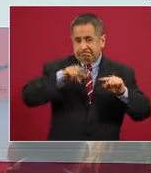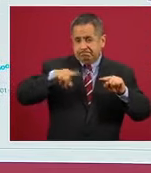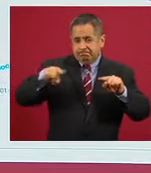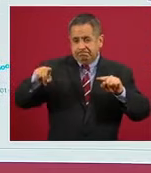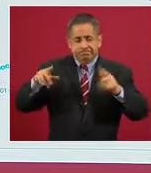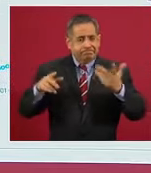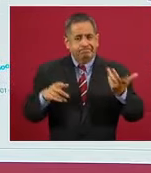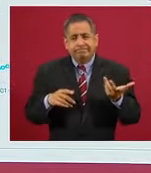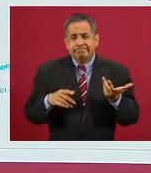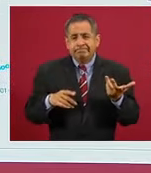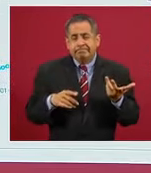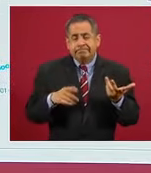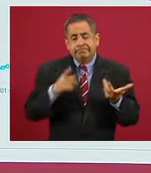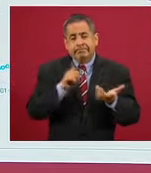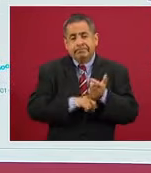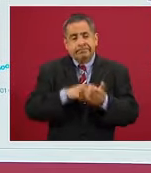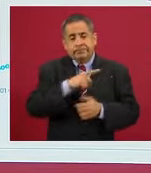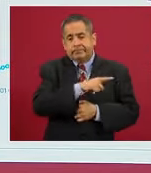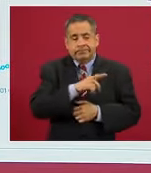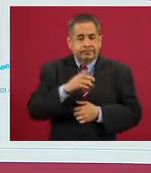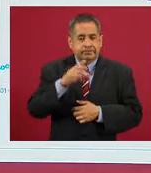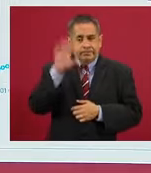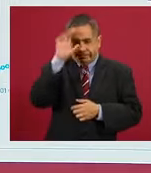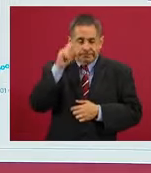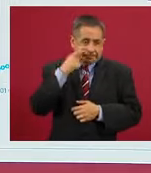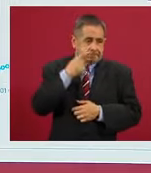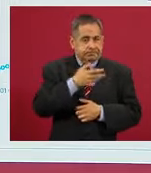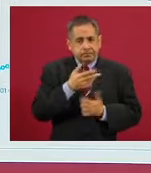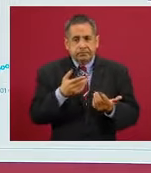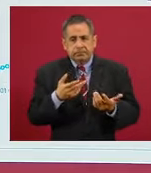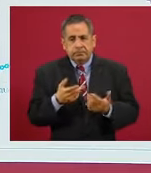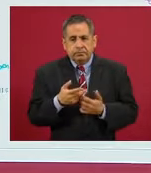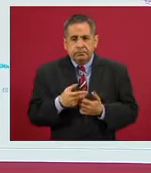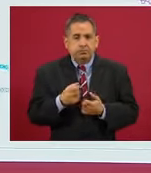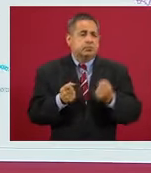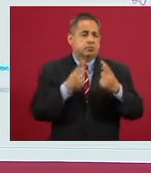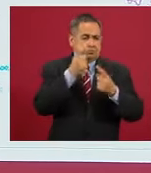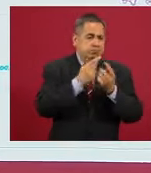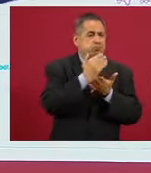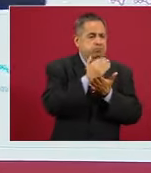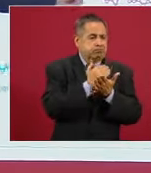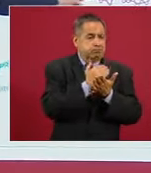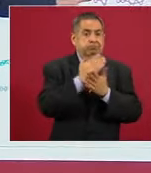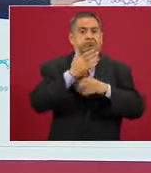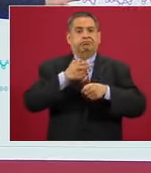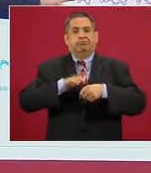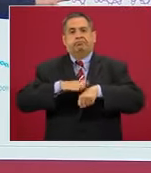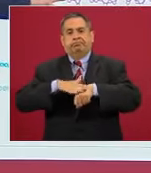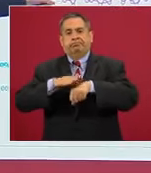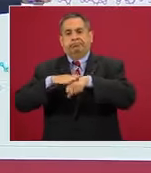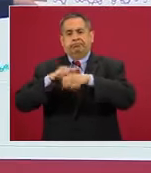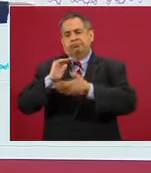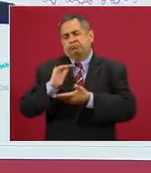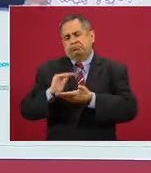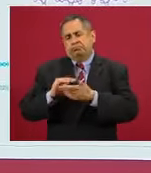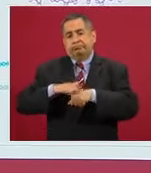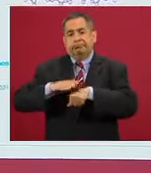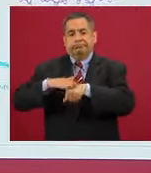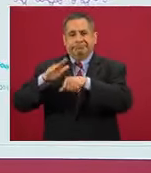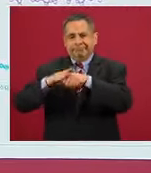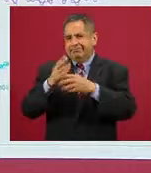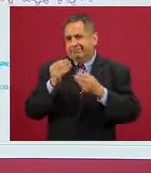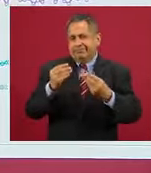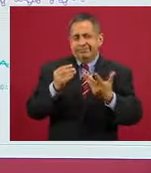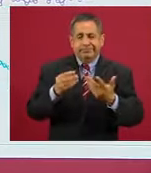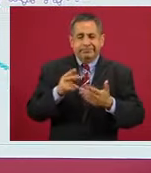vemos con optimismo, vemos que hubo periodos de reducción importantes como este a mitad del verano, pero después tenemos